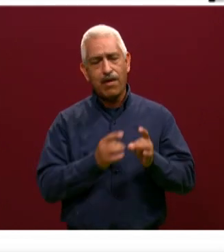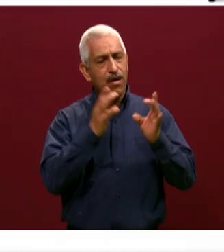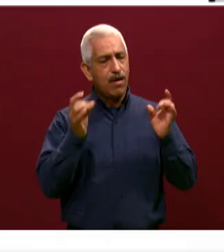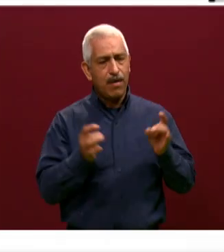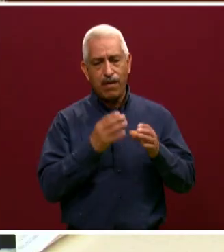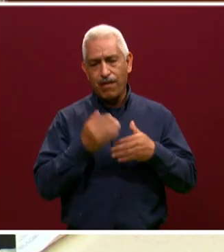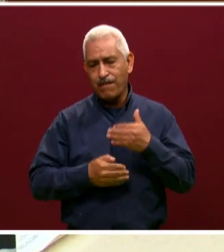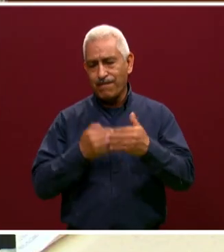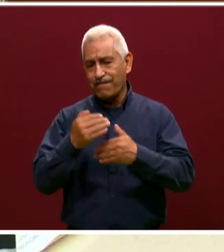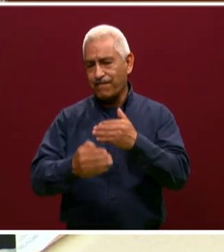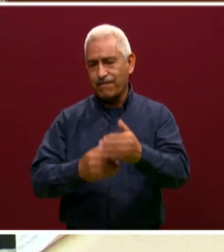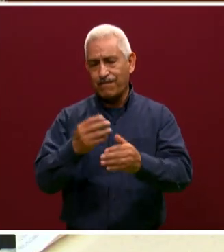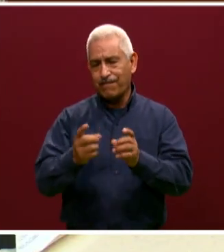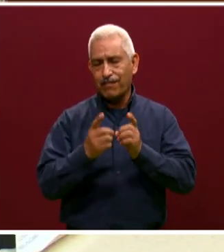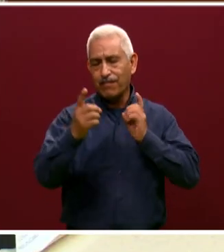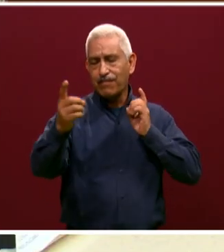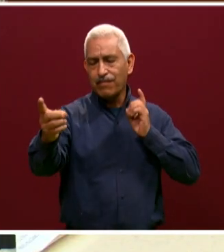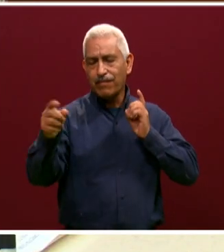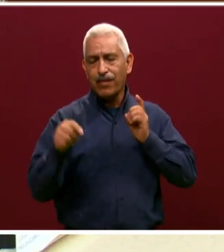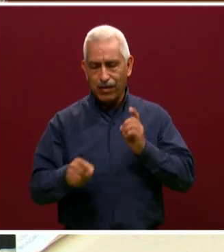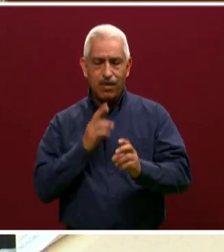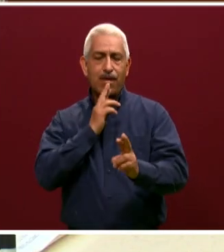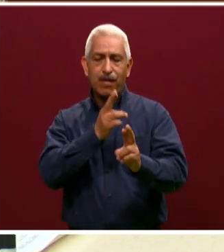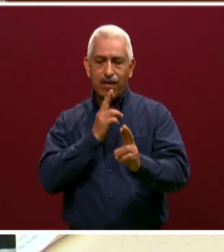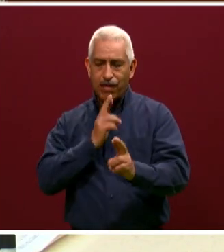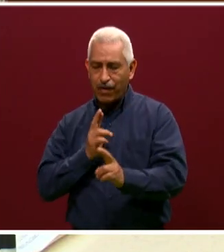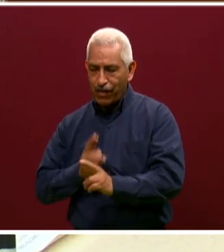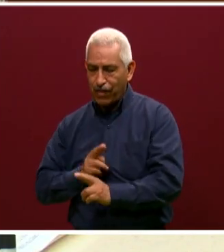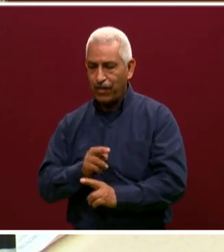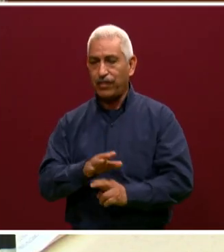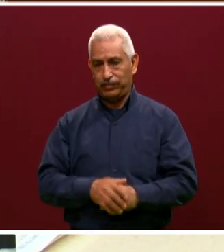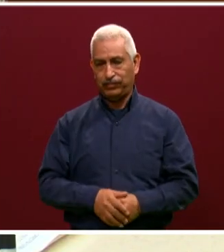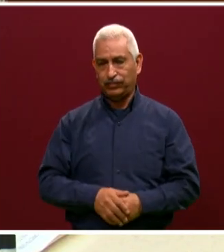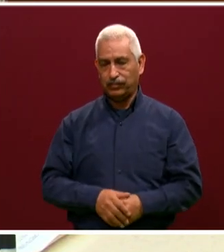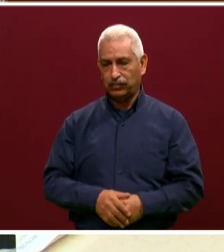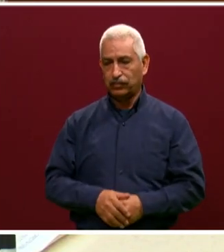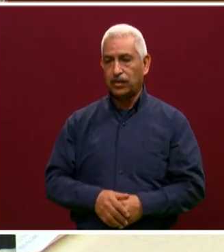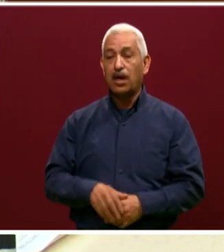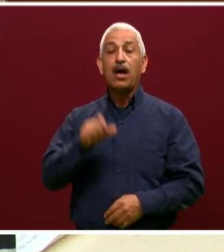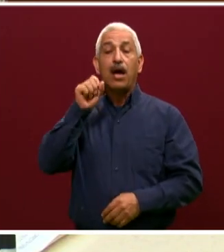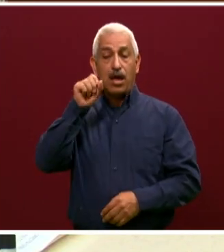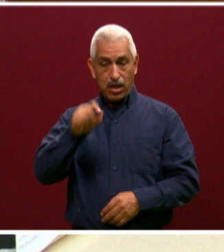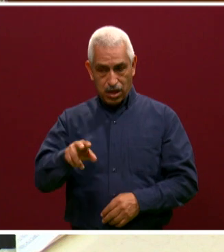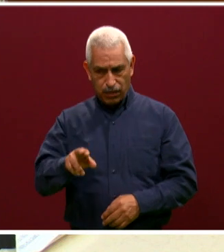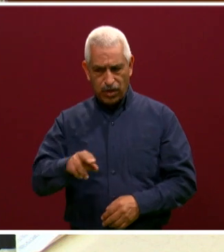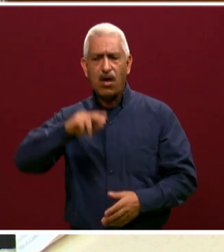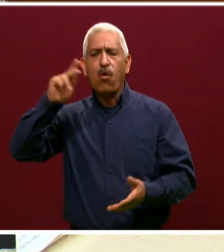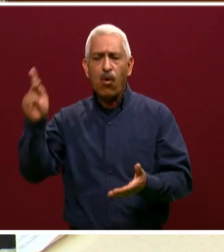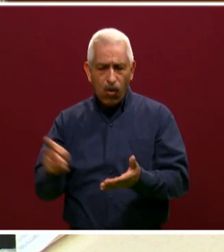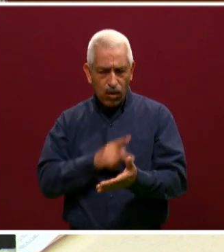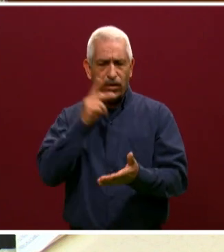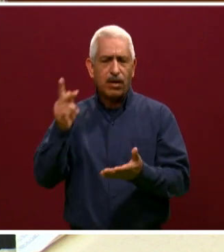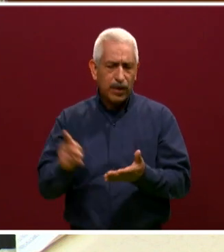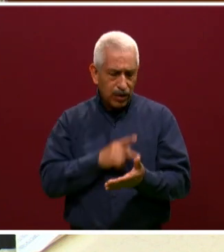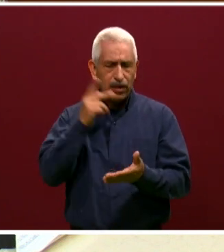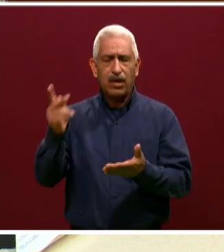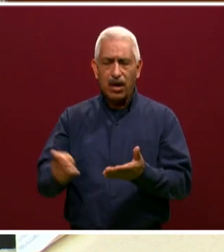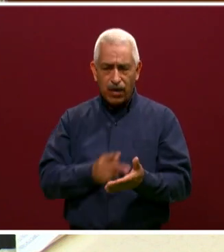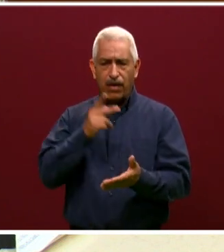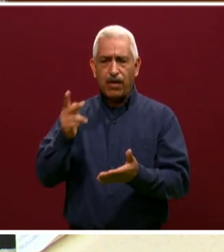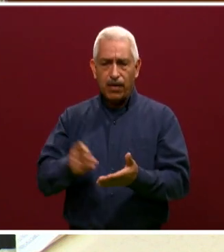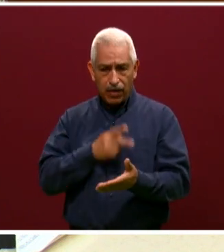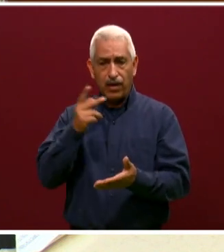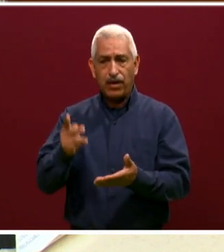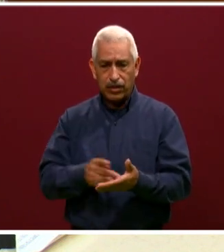proceso a distancia, ahí se lo podrán resolver. Y, bueno, no nos cansaremos de reiterar, de verdad, estas acciones que de repente